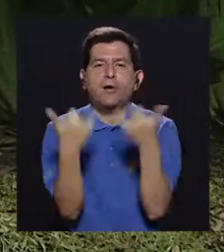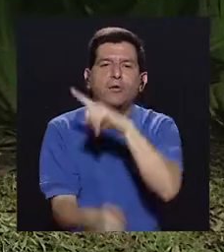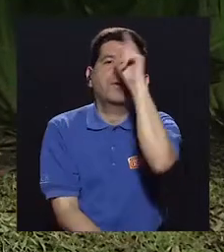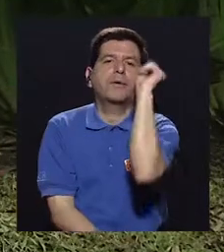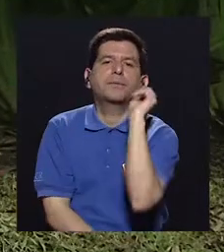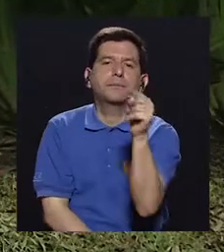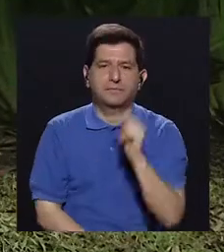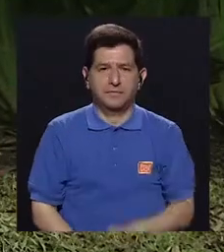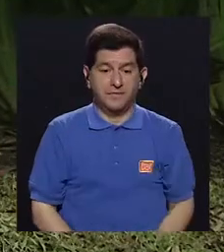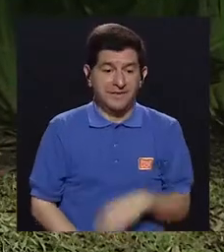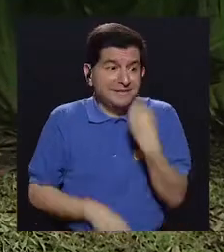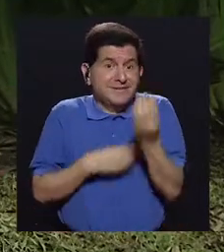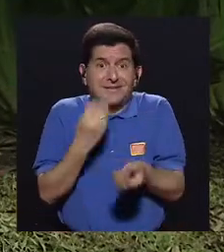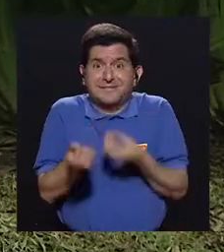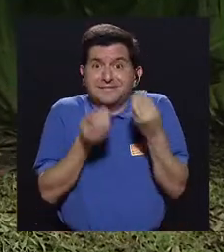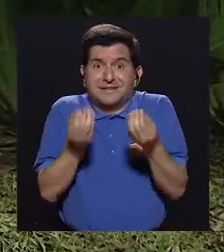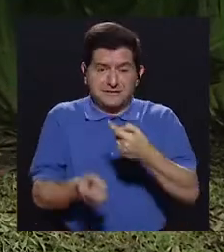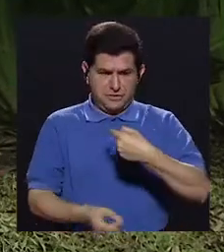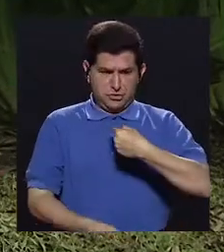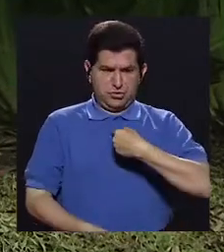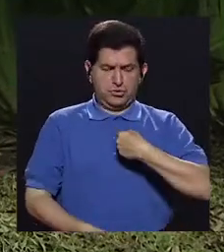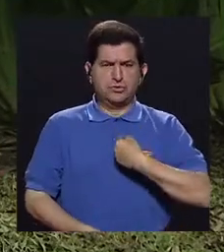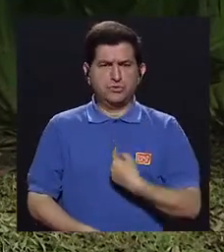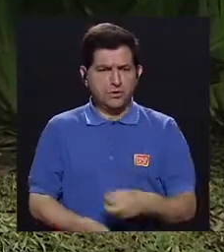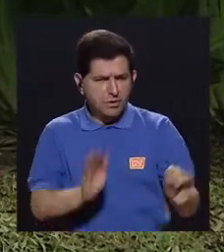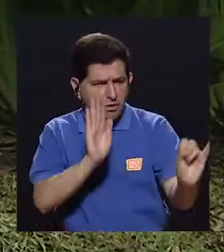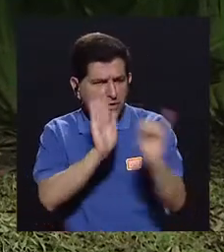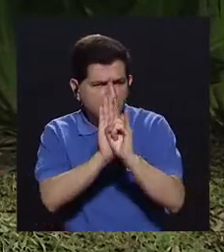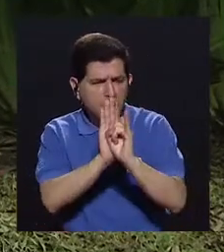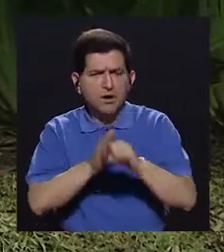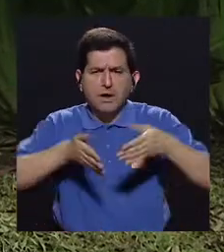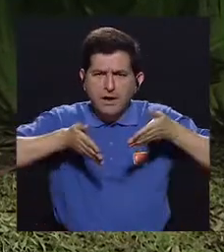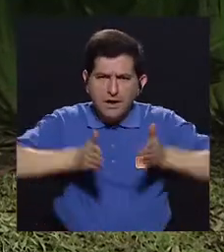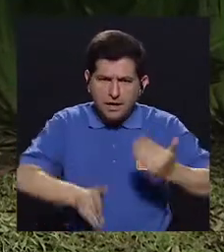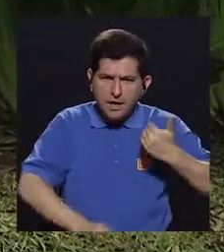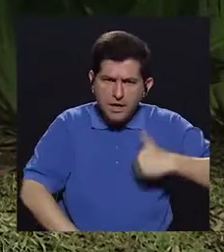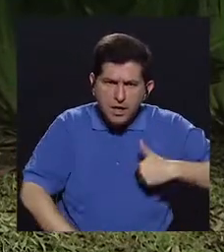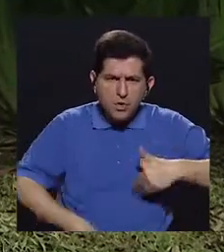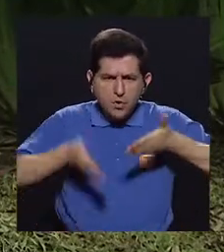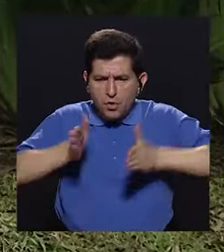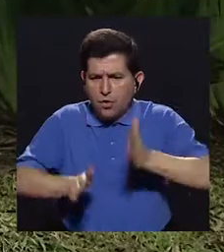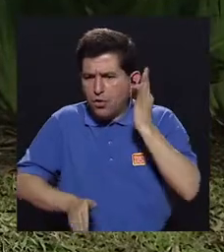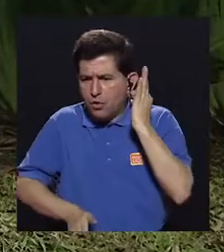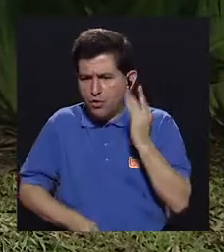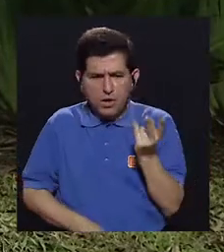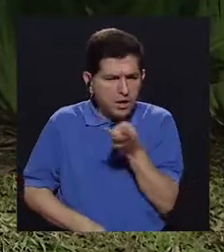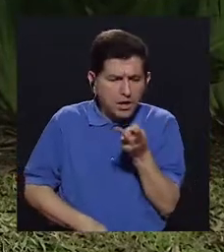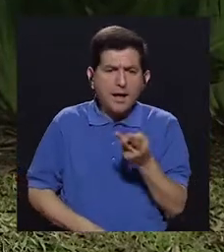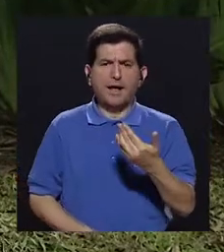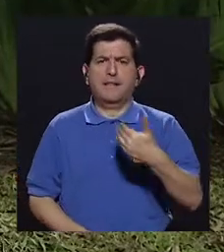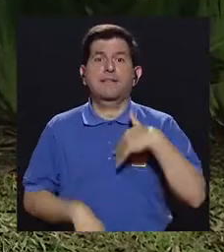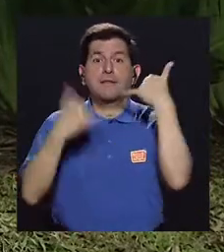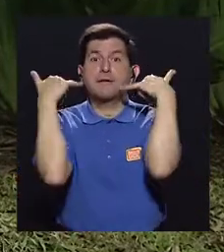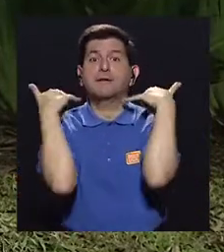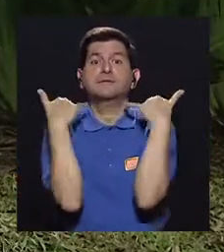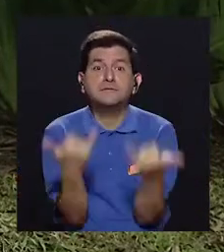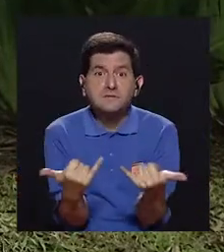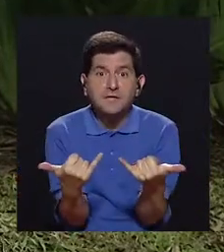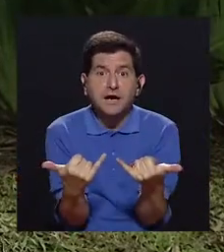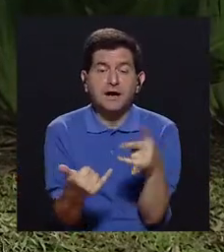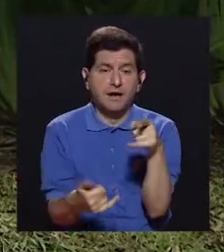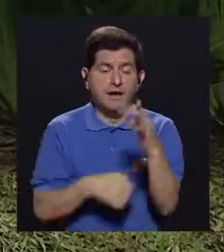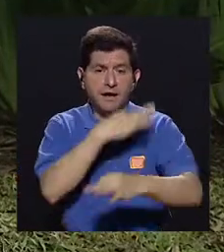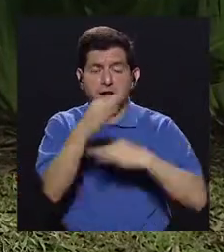Ahora te consulto, ¿qué hacer si yo estoy identificando que mi hijo o hija, ¿verdad? Tiene ya